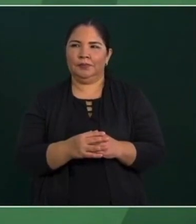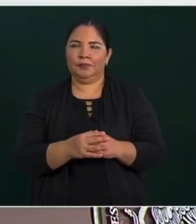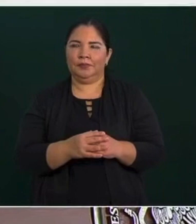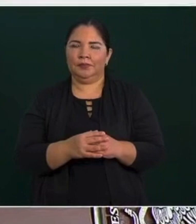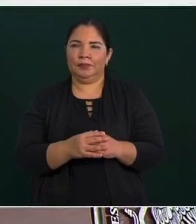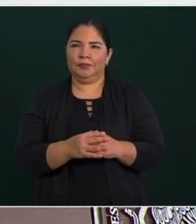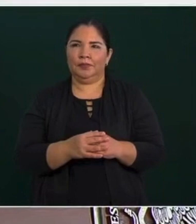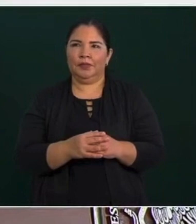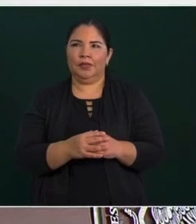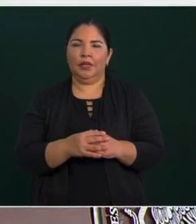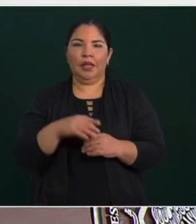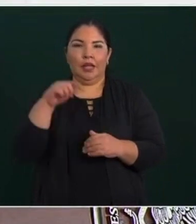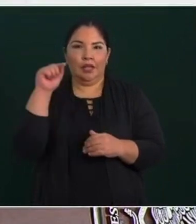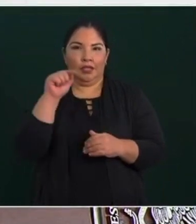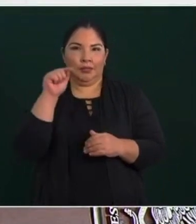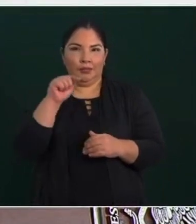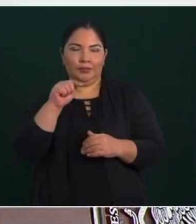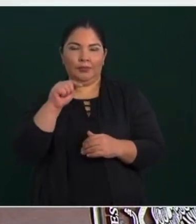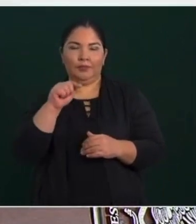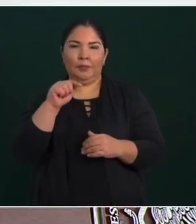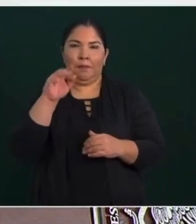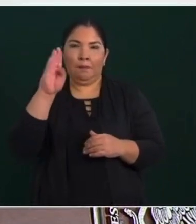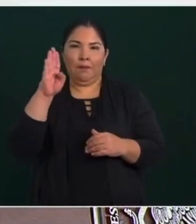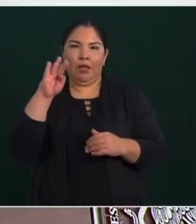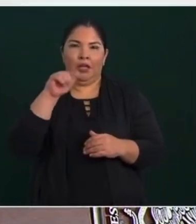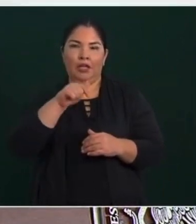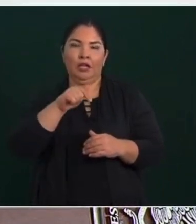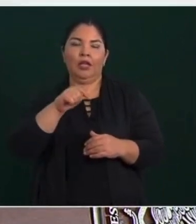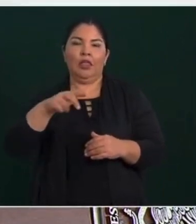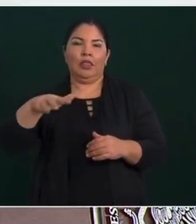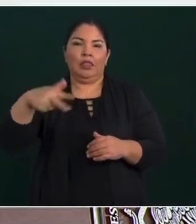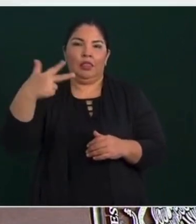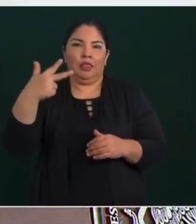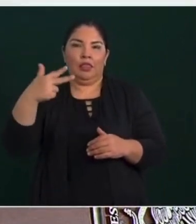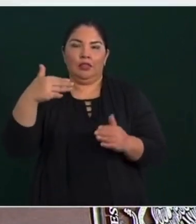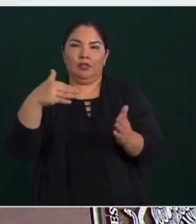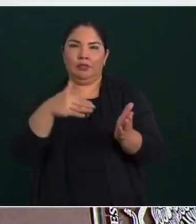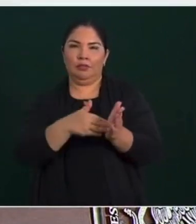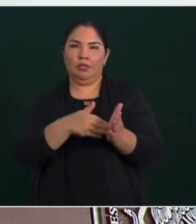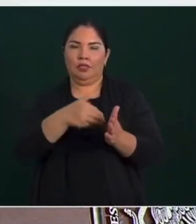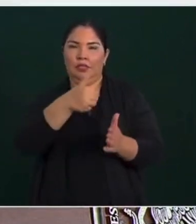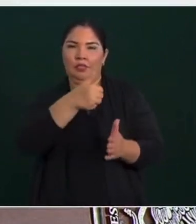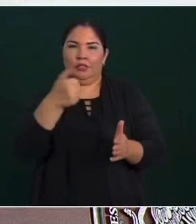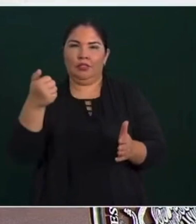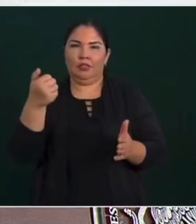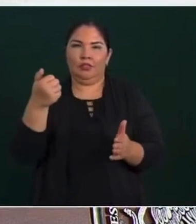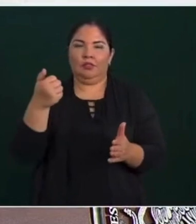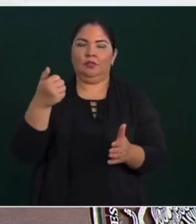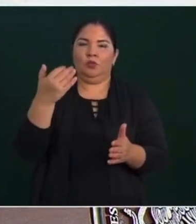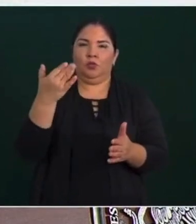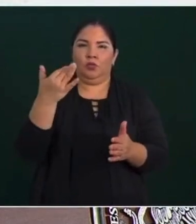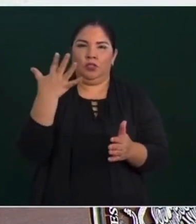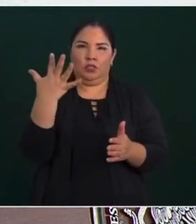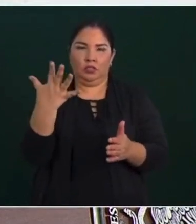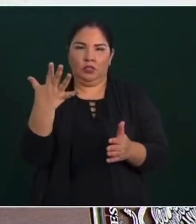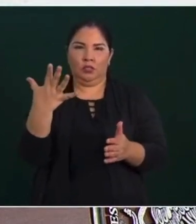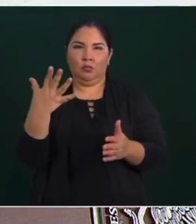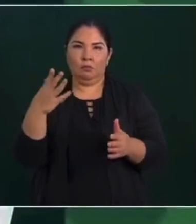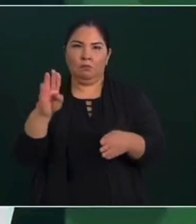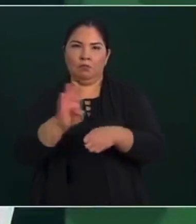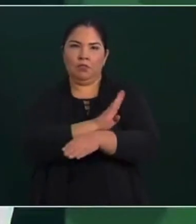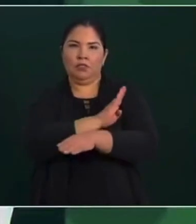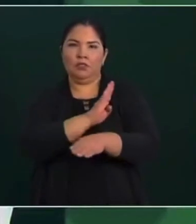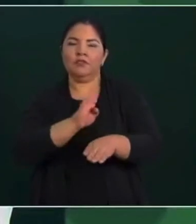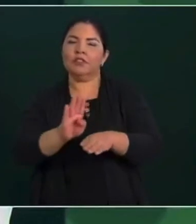Y hay en Badiraguato 13 mil 655 beneficiarios.